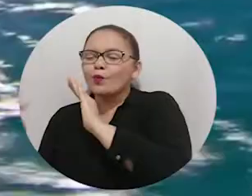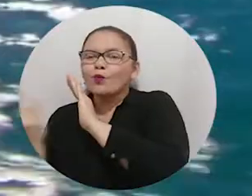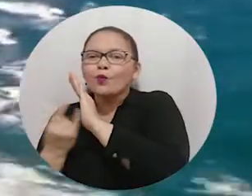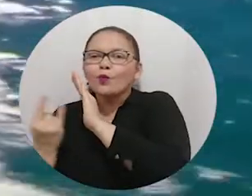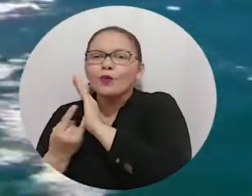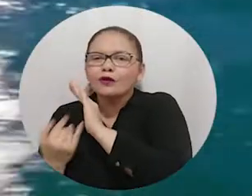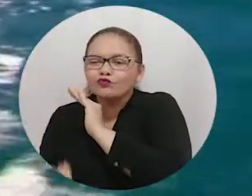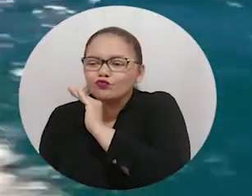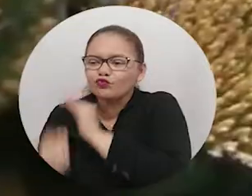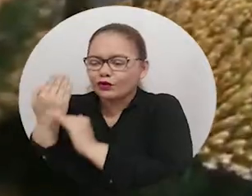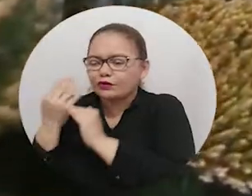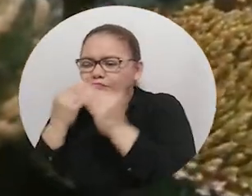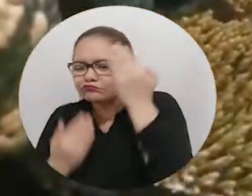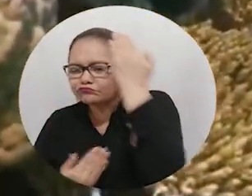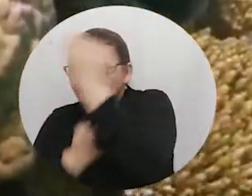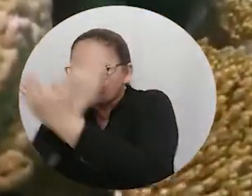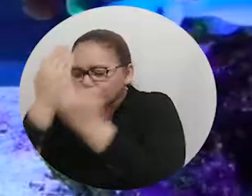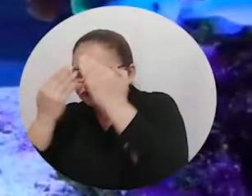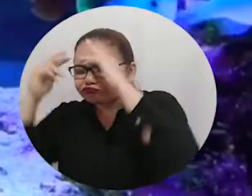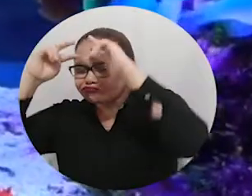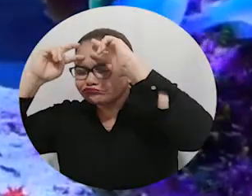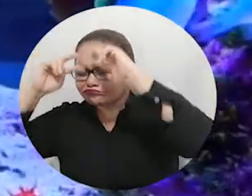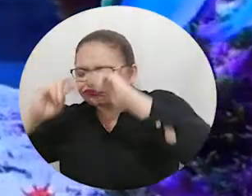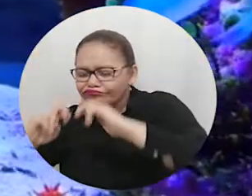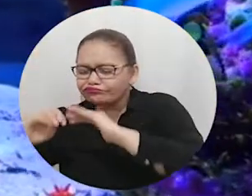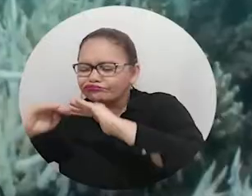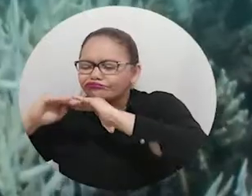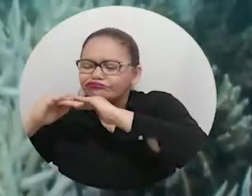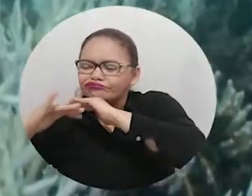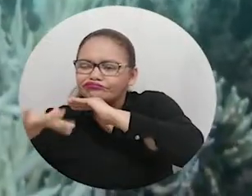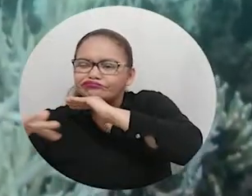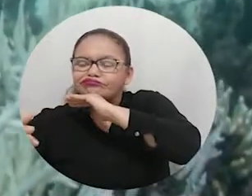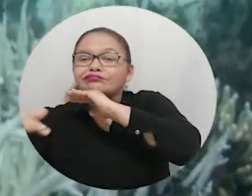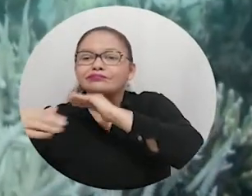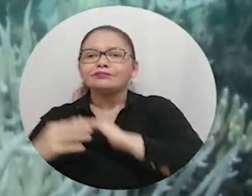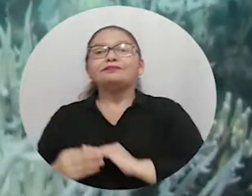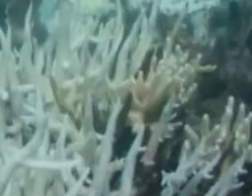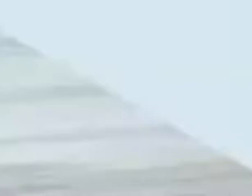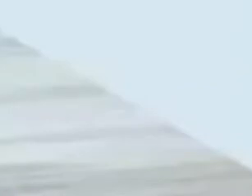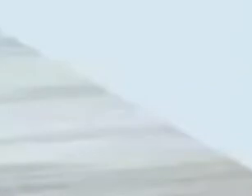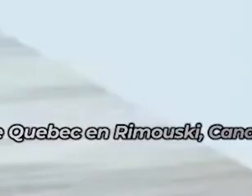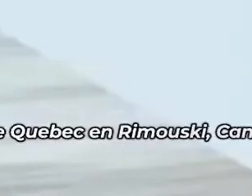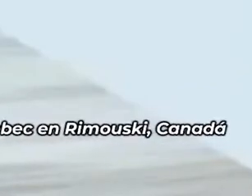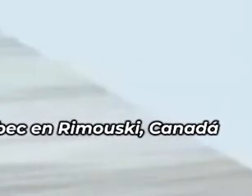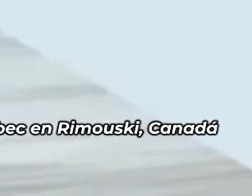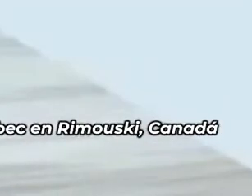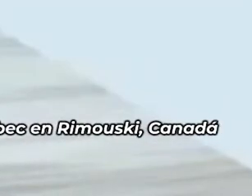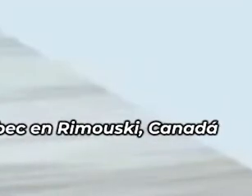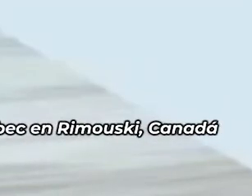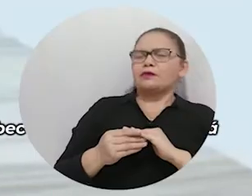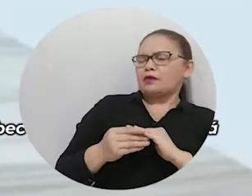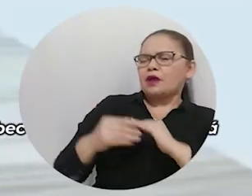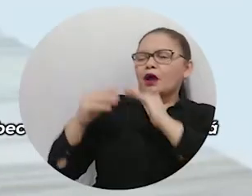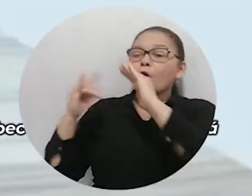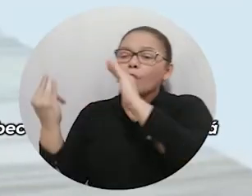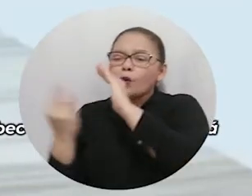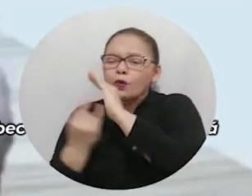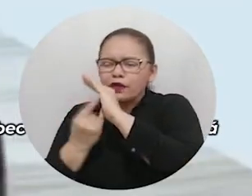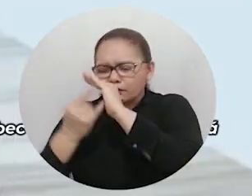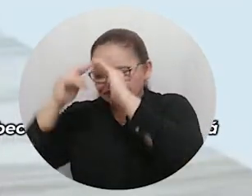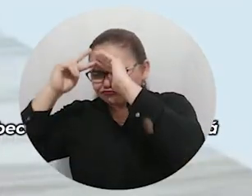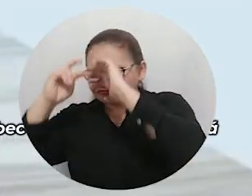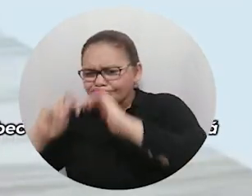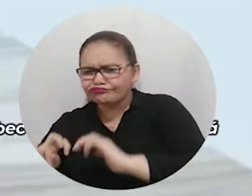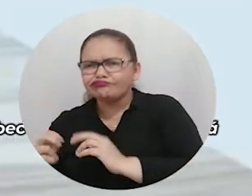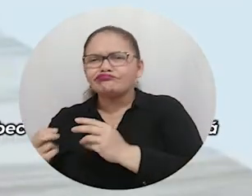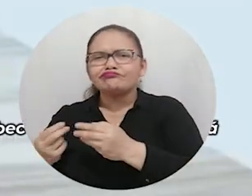de socios de la Cátedra Unesco, análisis integrado de sistemas marinos. Tenemos tres objetivos principales. La